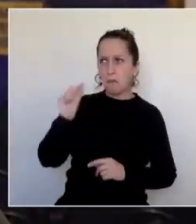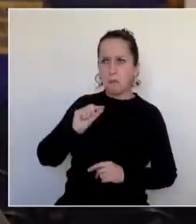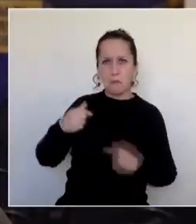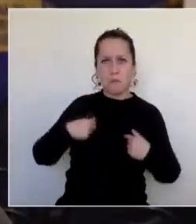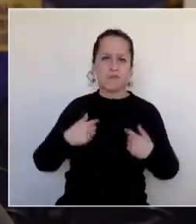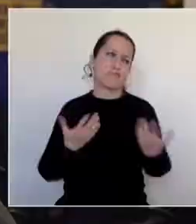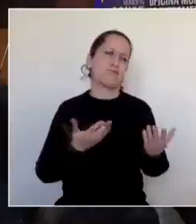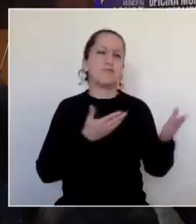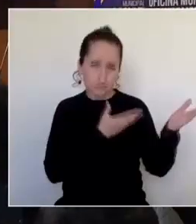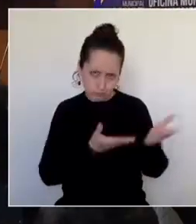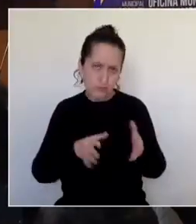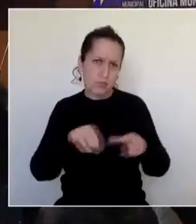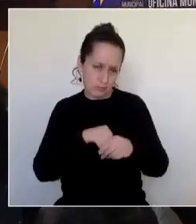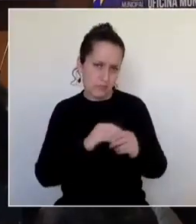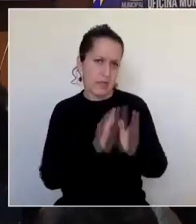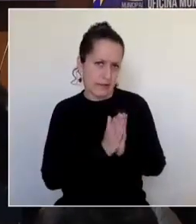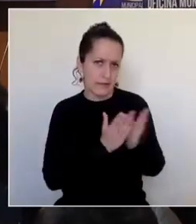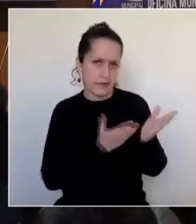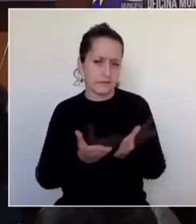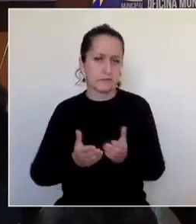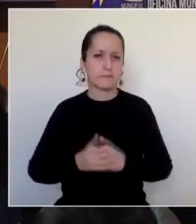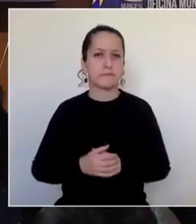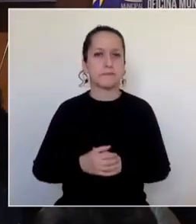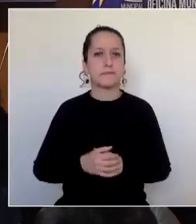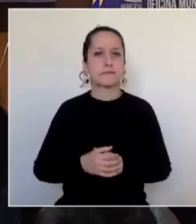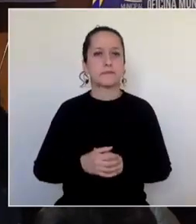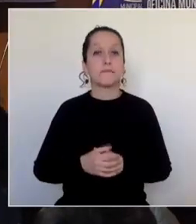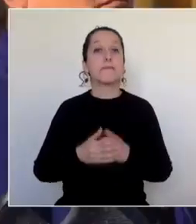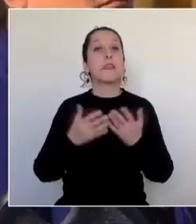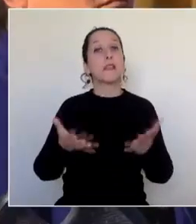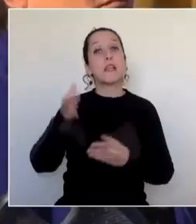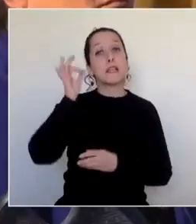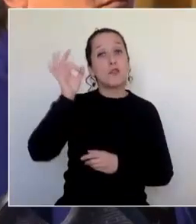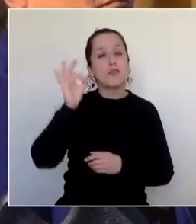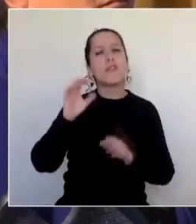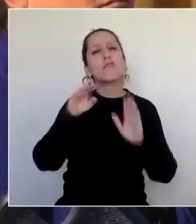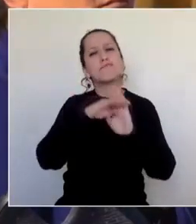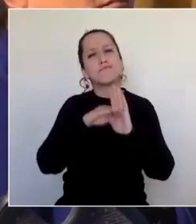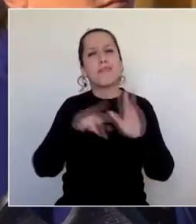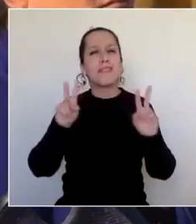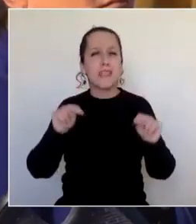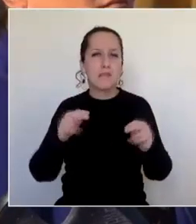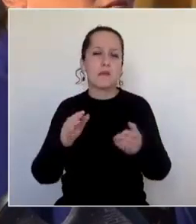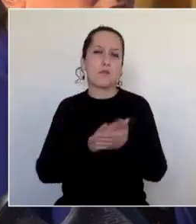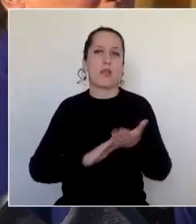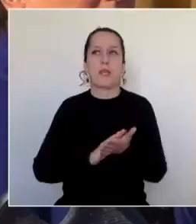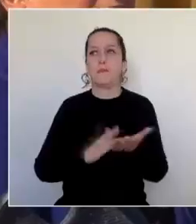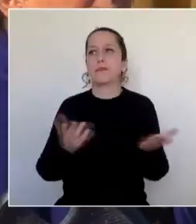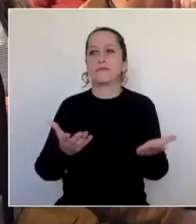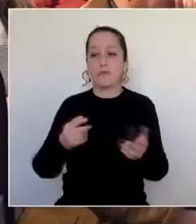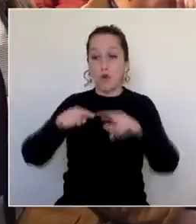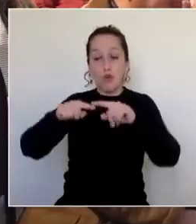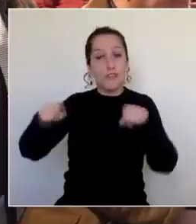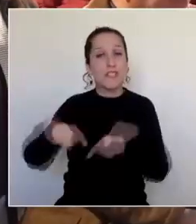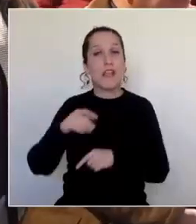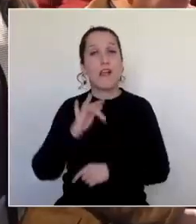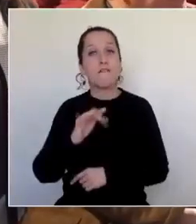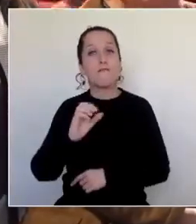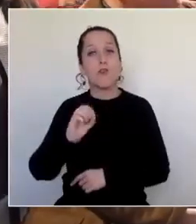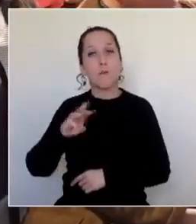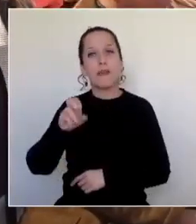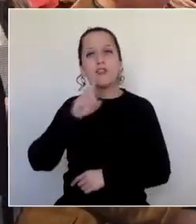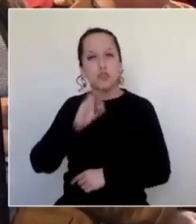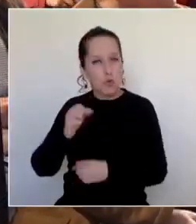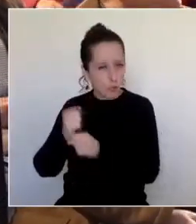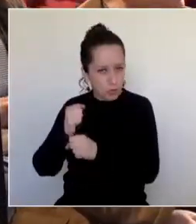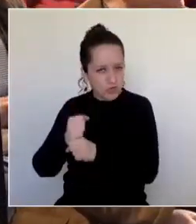no las toman en cuenta. Entre los temas que se trataron en el encuentro se encuentra la exposición acerca de qué hace la Oficina de Fomento Productivo